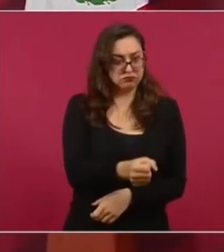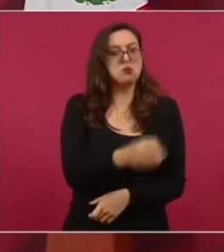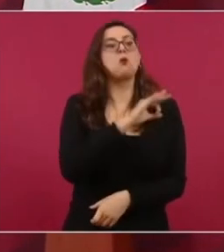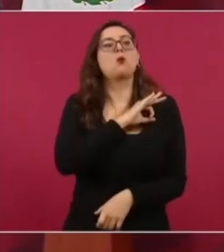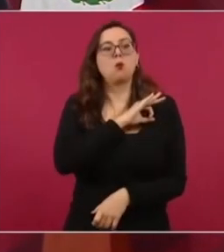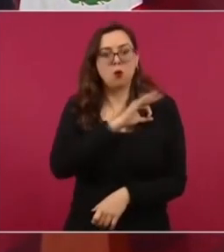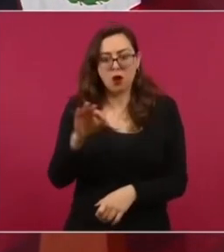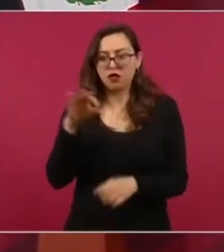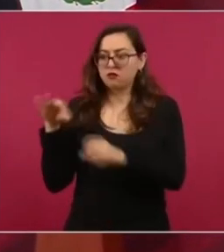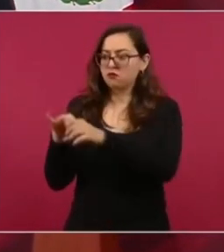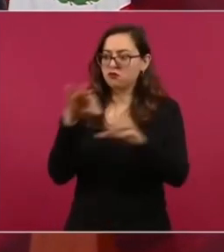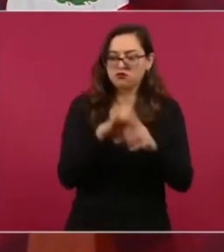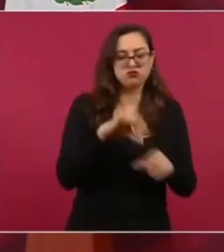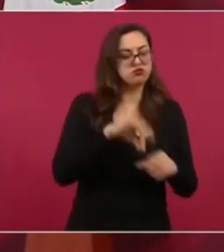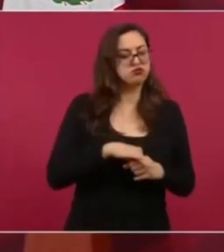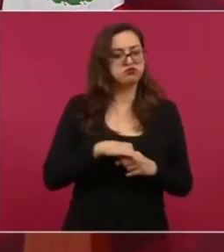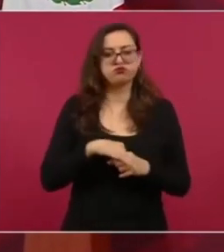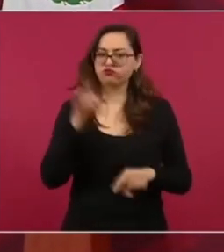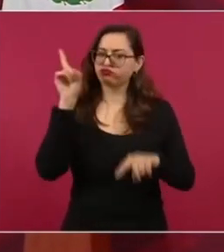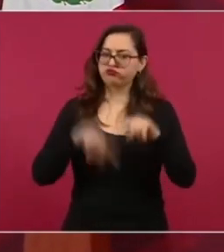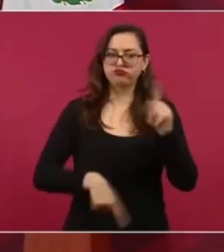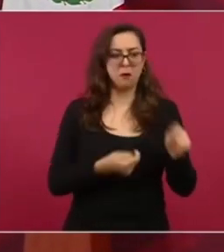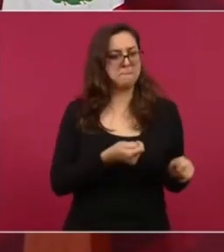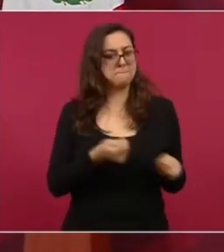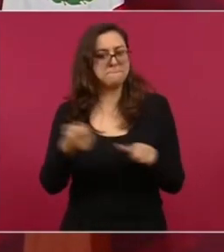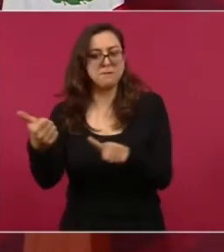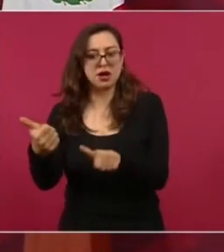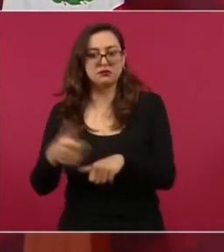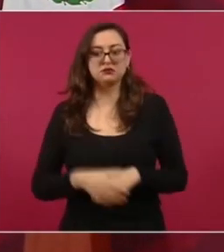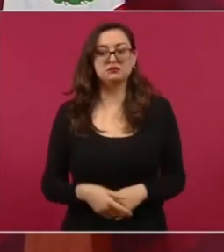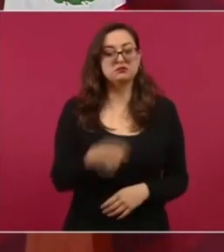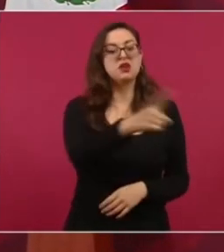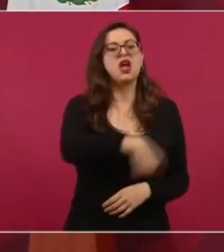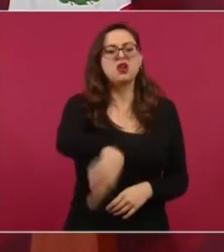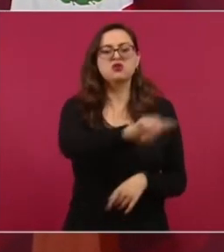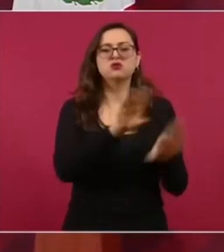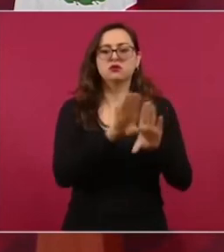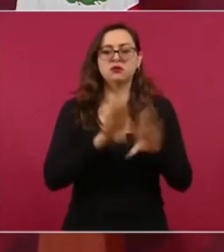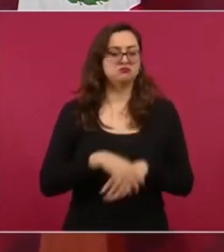¿qué hicieron? no participaron